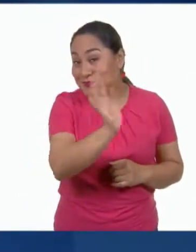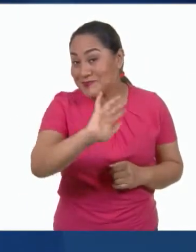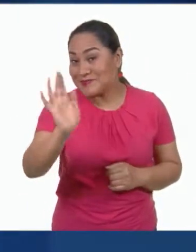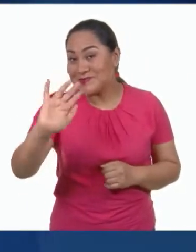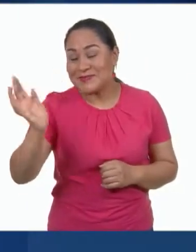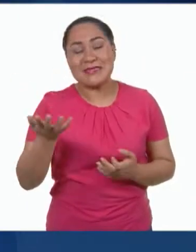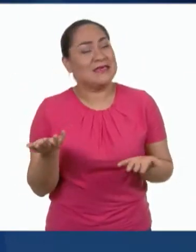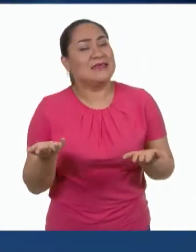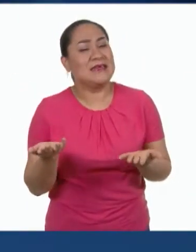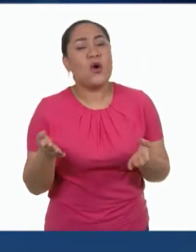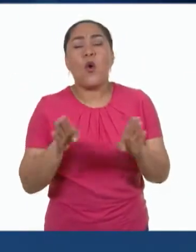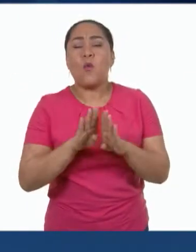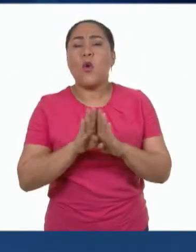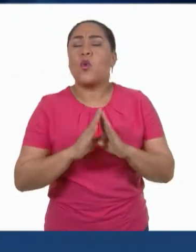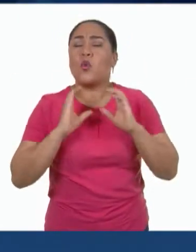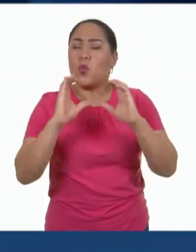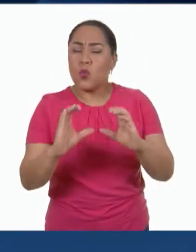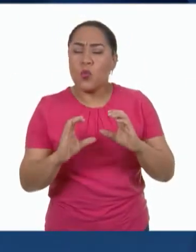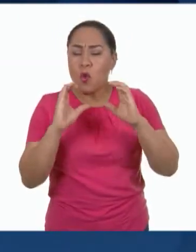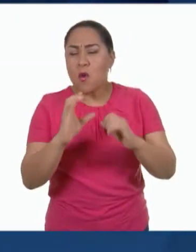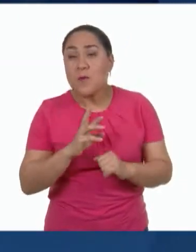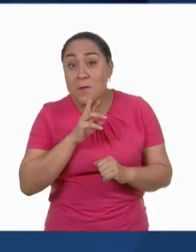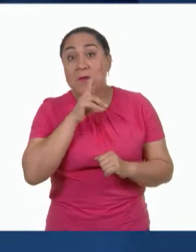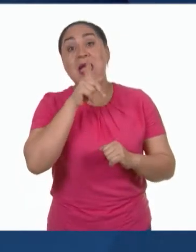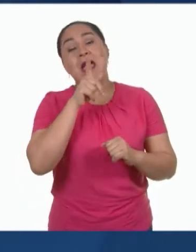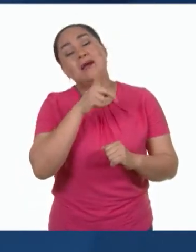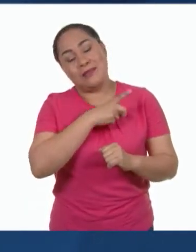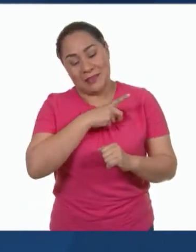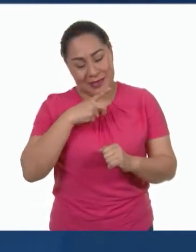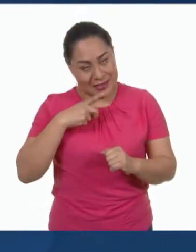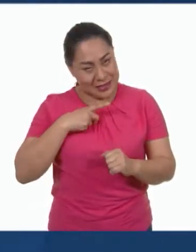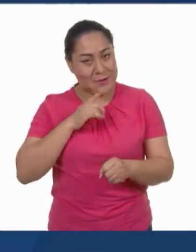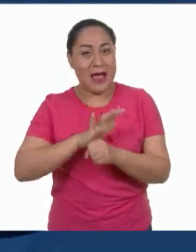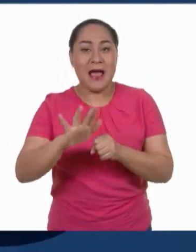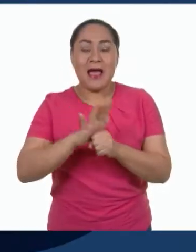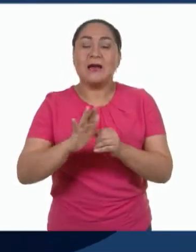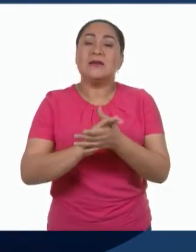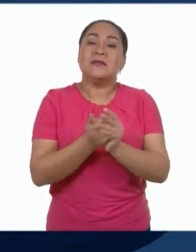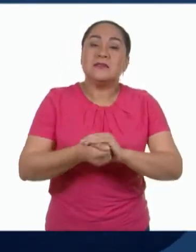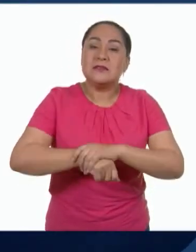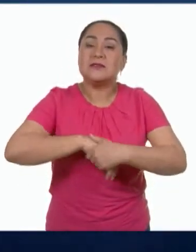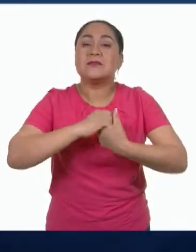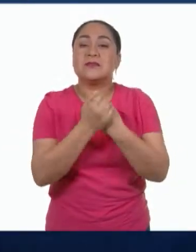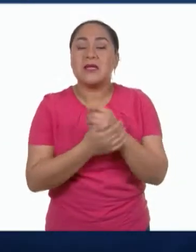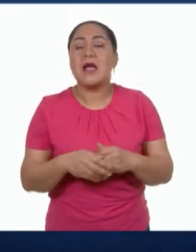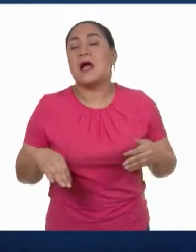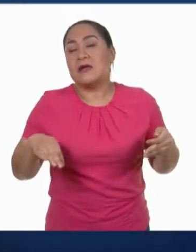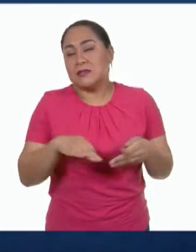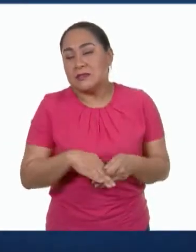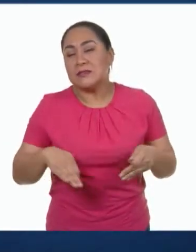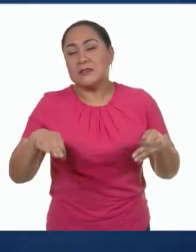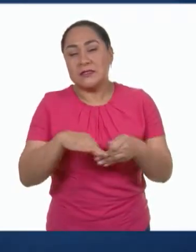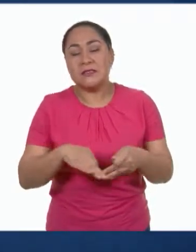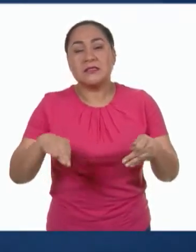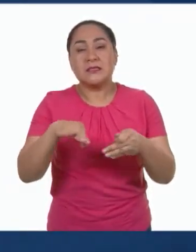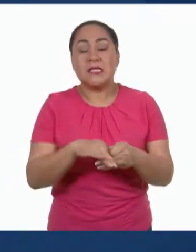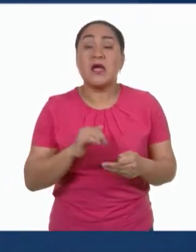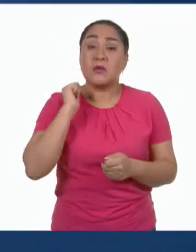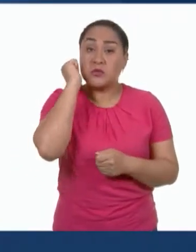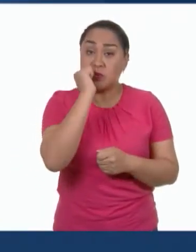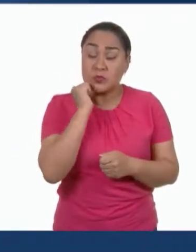La mejor forma de cuidarnos es lavarnos las manos frecuentemente con agua y jabón